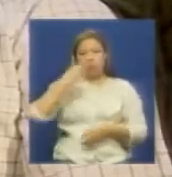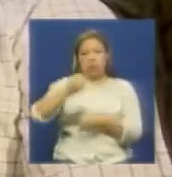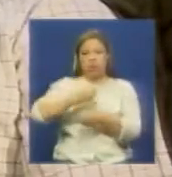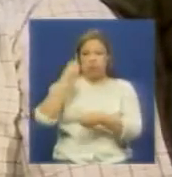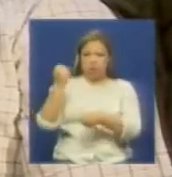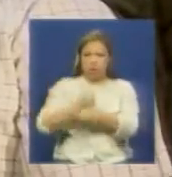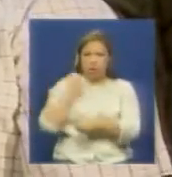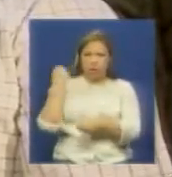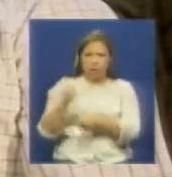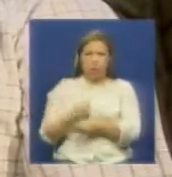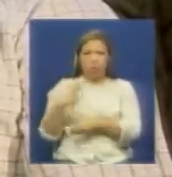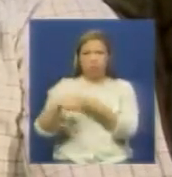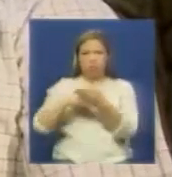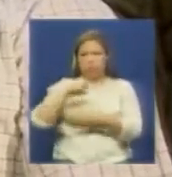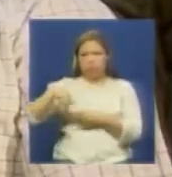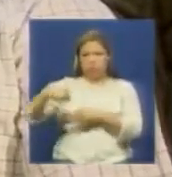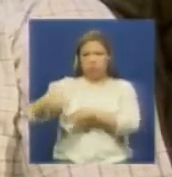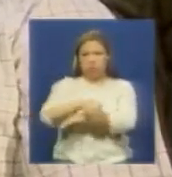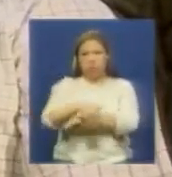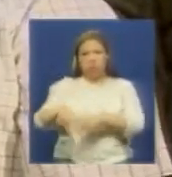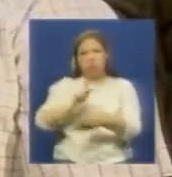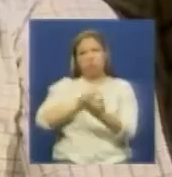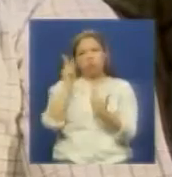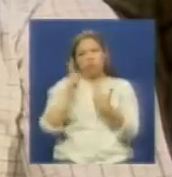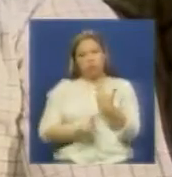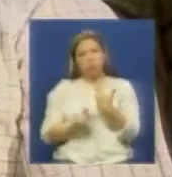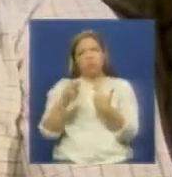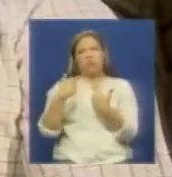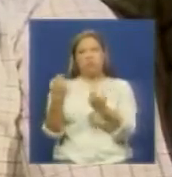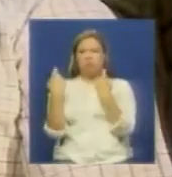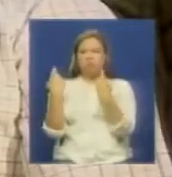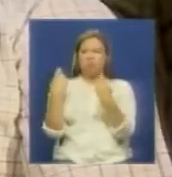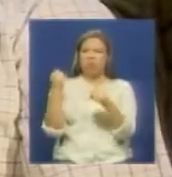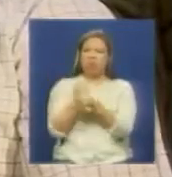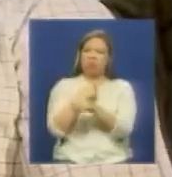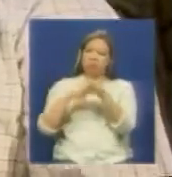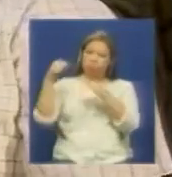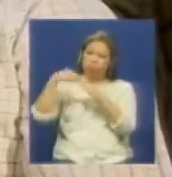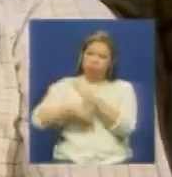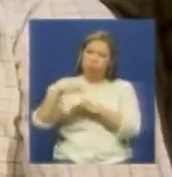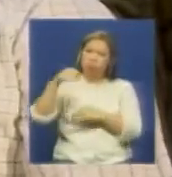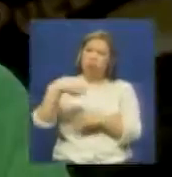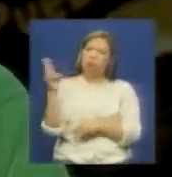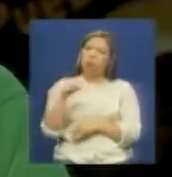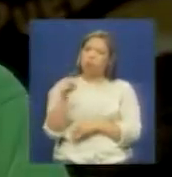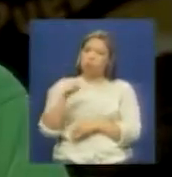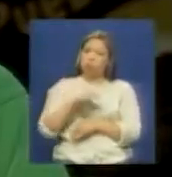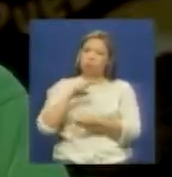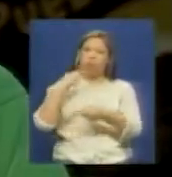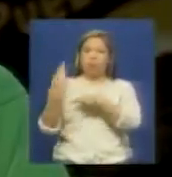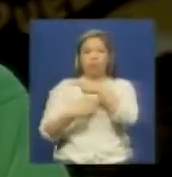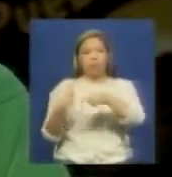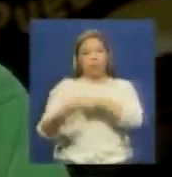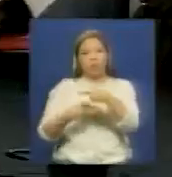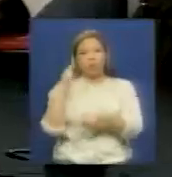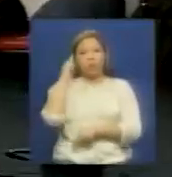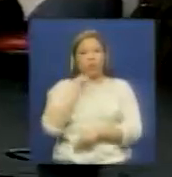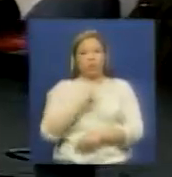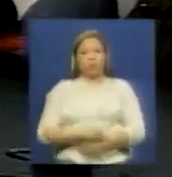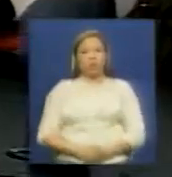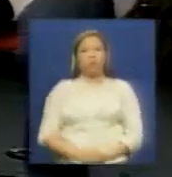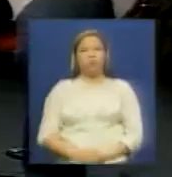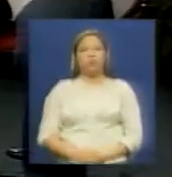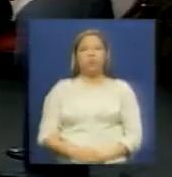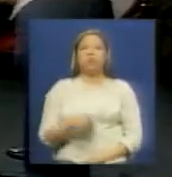trabajo del legislador desde la calle haciendo propuestas enfatizando que vamos a profundizar hoy más que nunca la revolución bolivariana